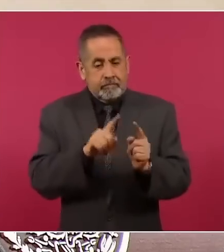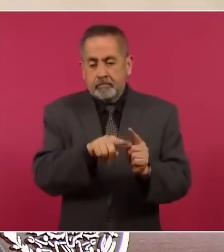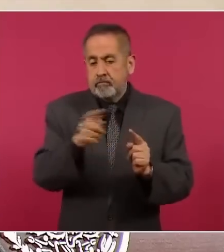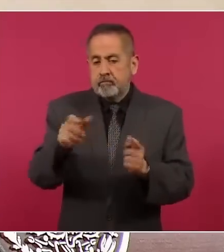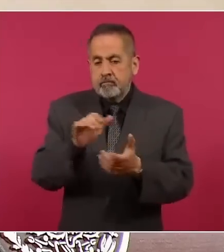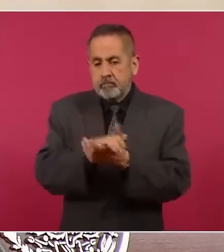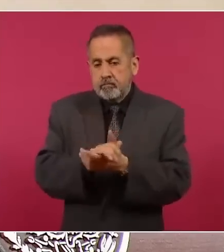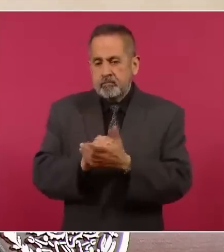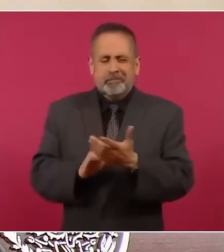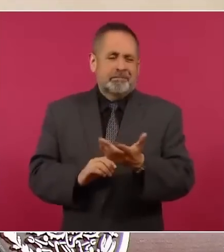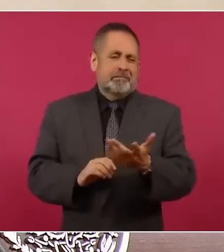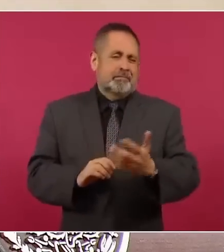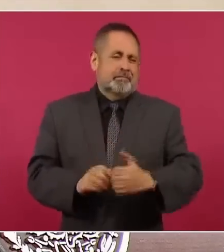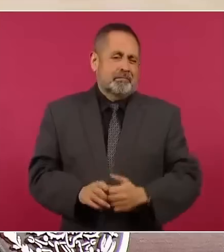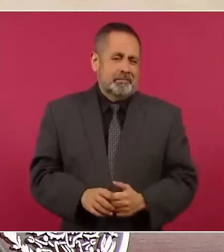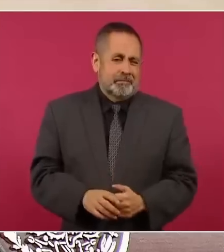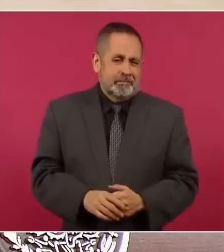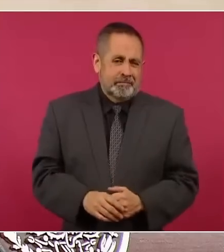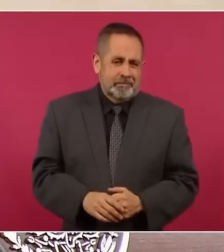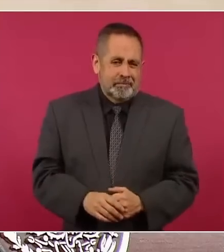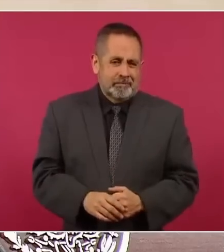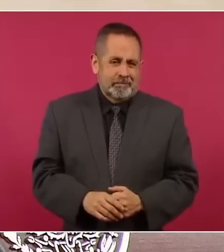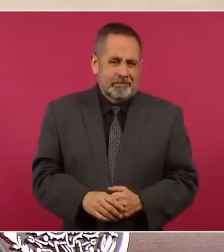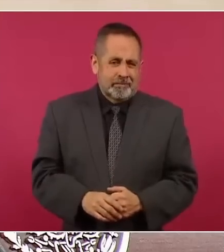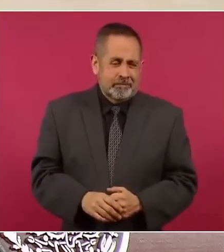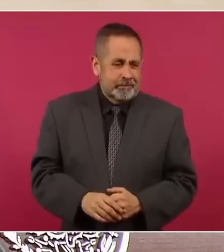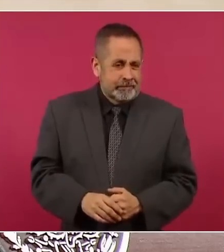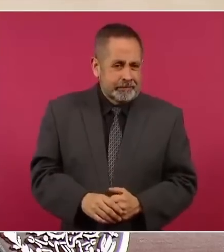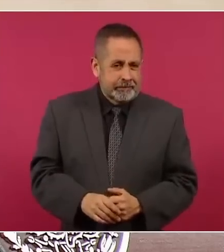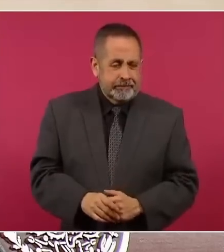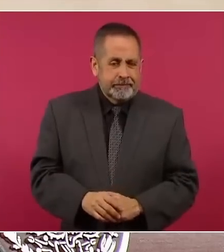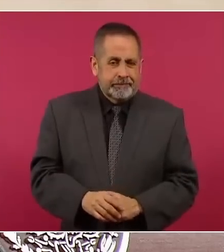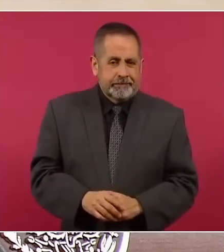la ministra Yasmín,